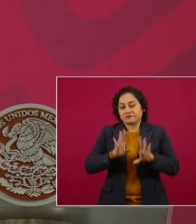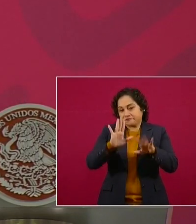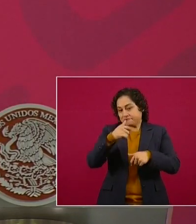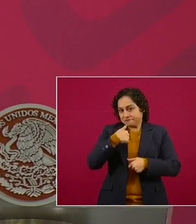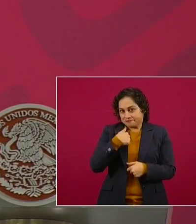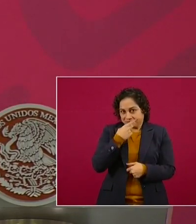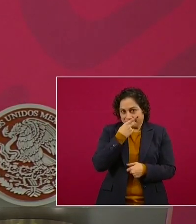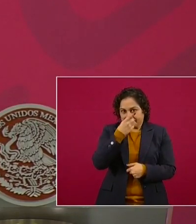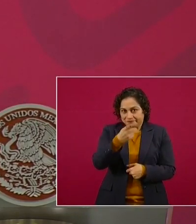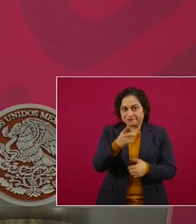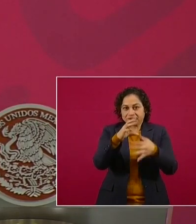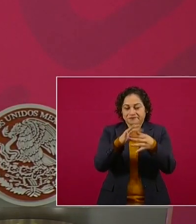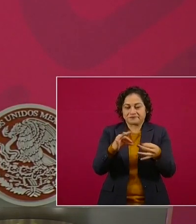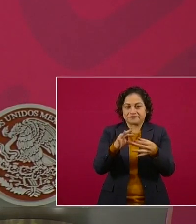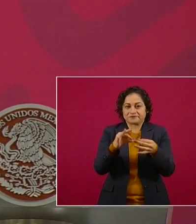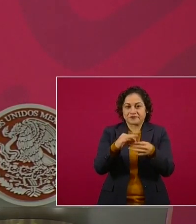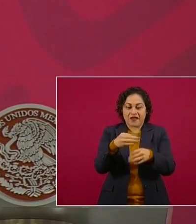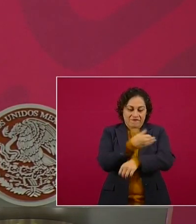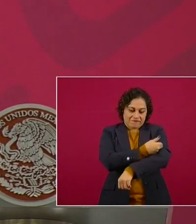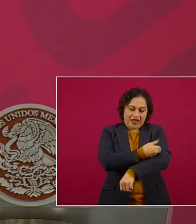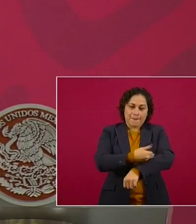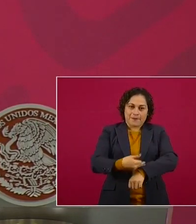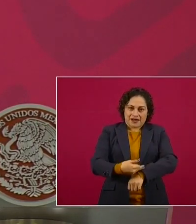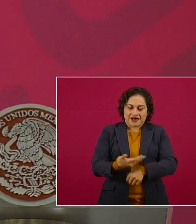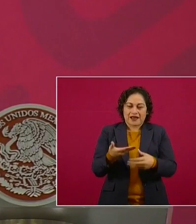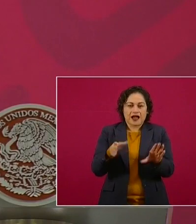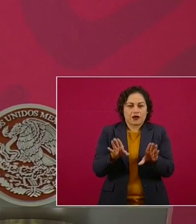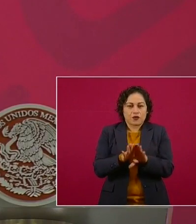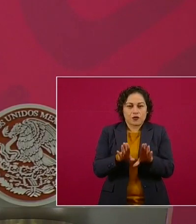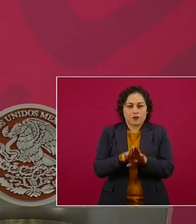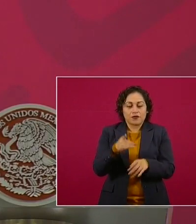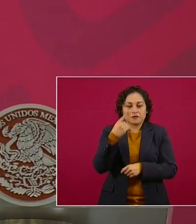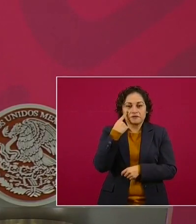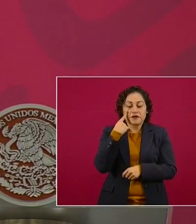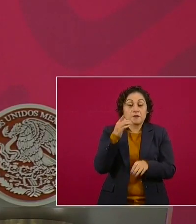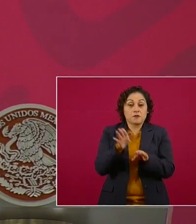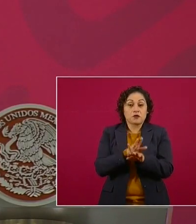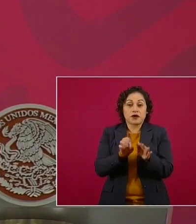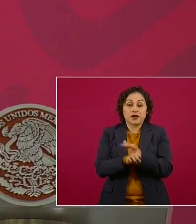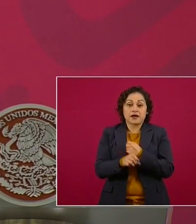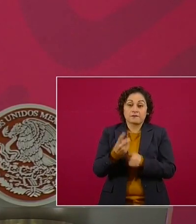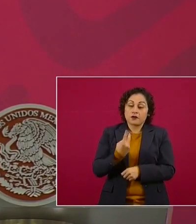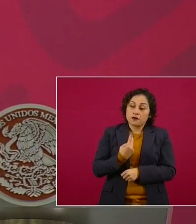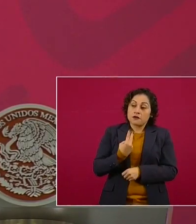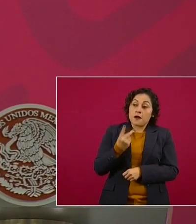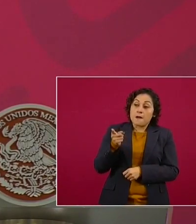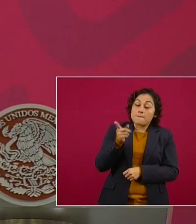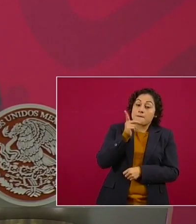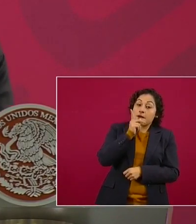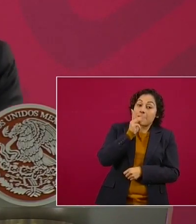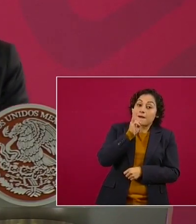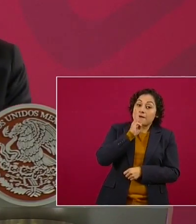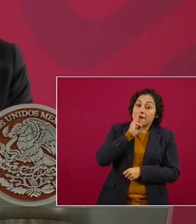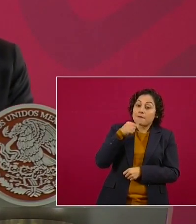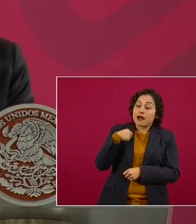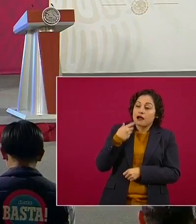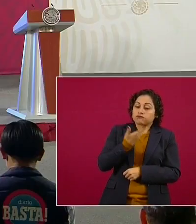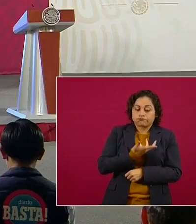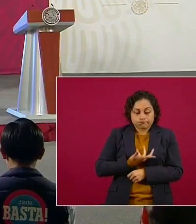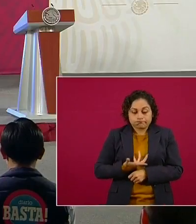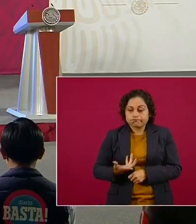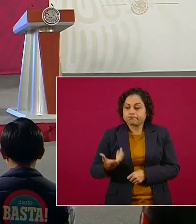si nos reunimos en la casa de nuestros padres y van todos los hijos